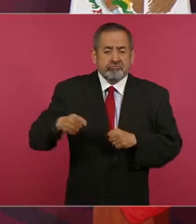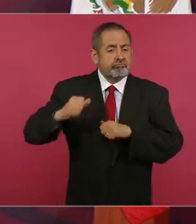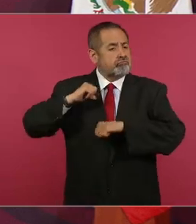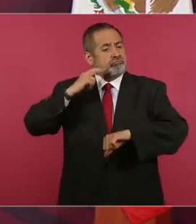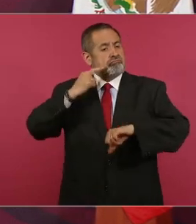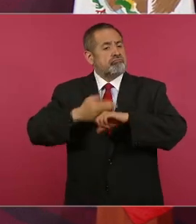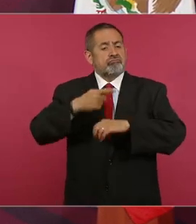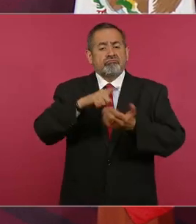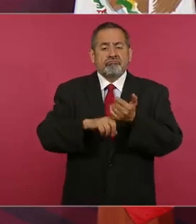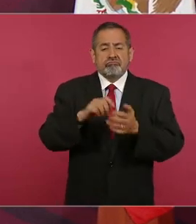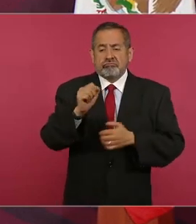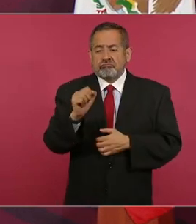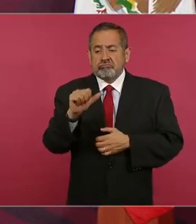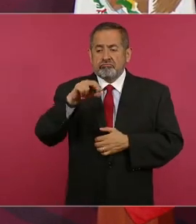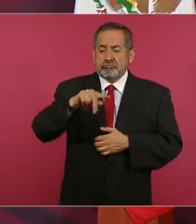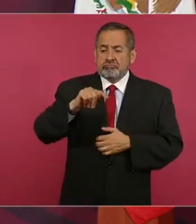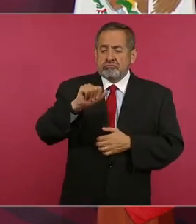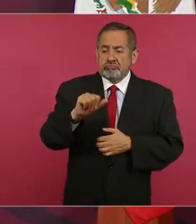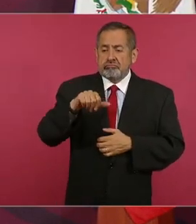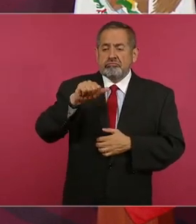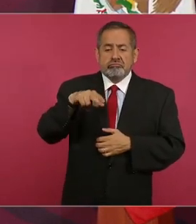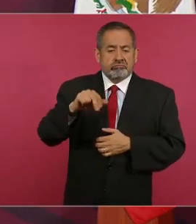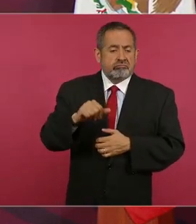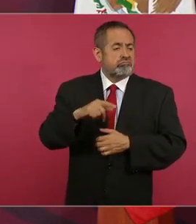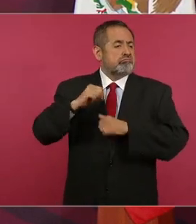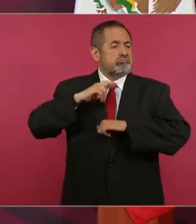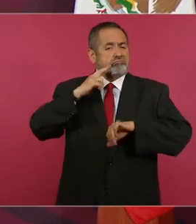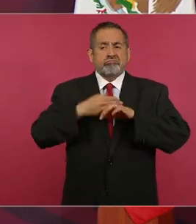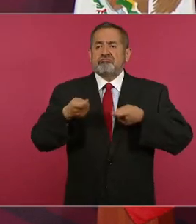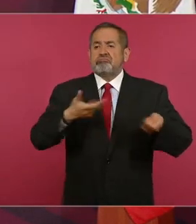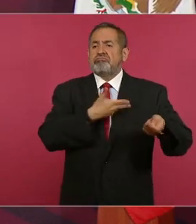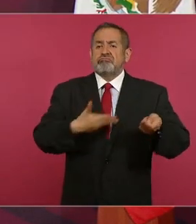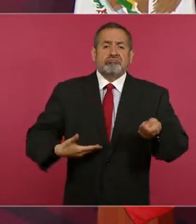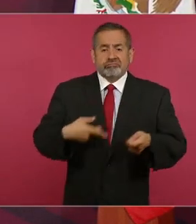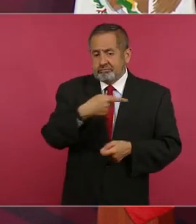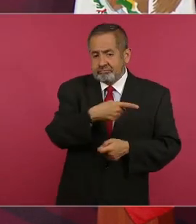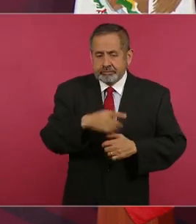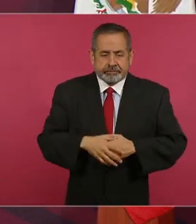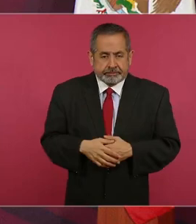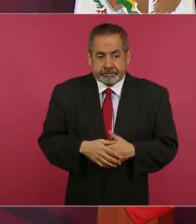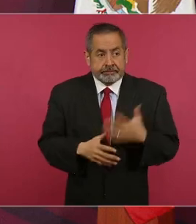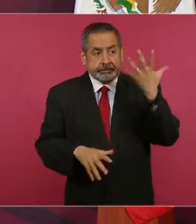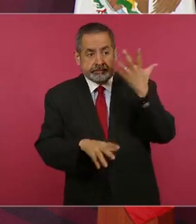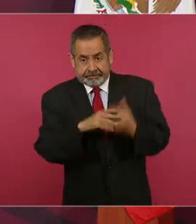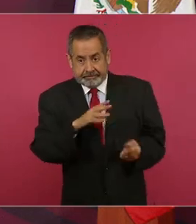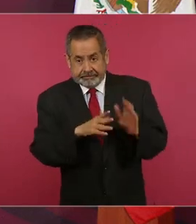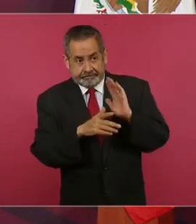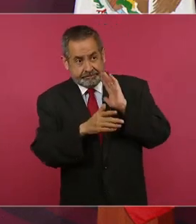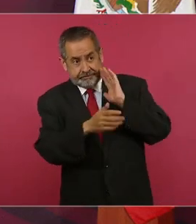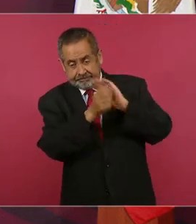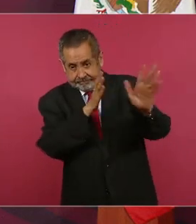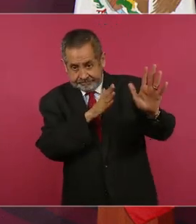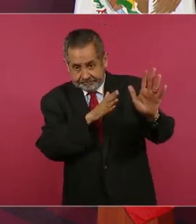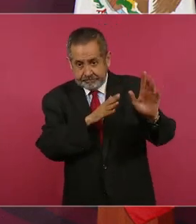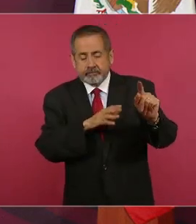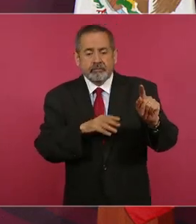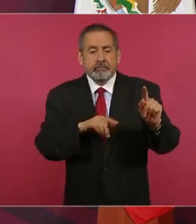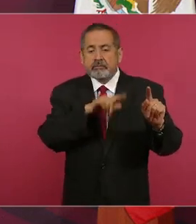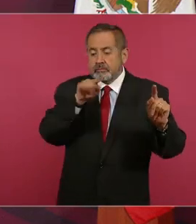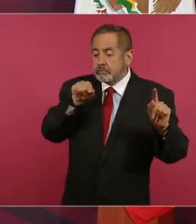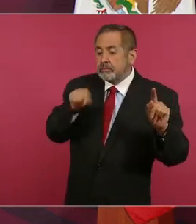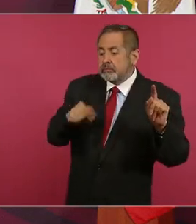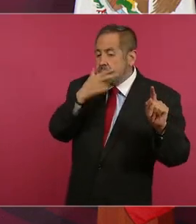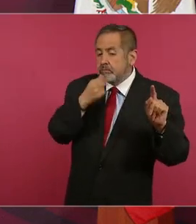Santana, y lo traen. Y en la carta que le escribe